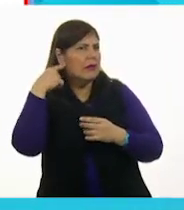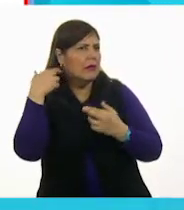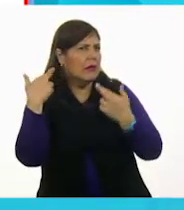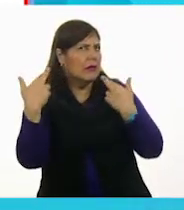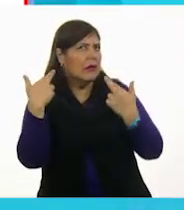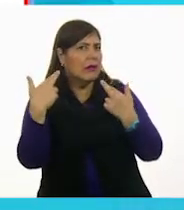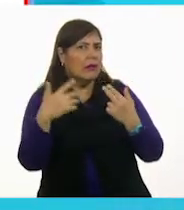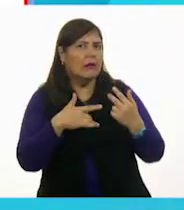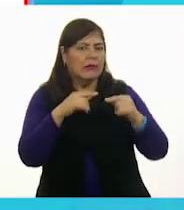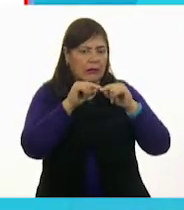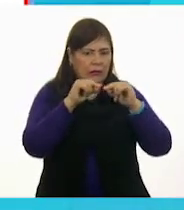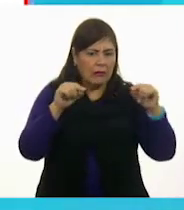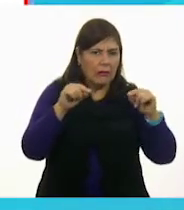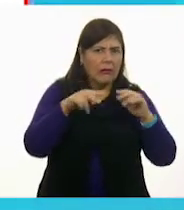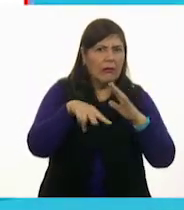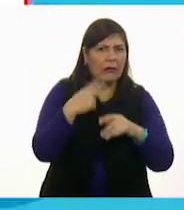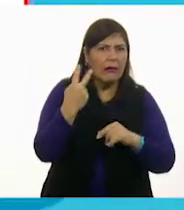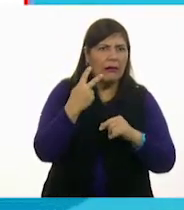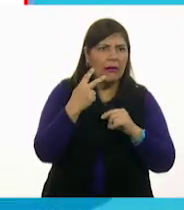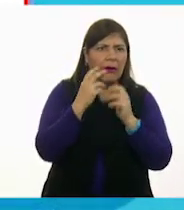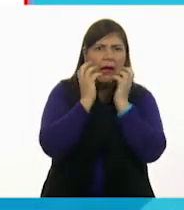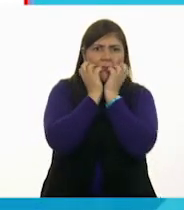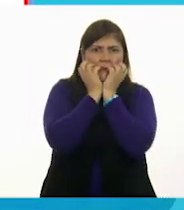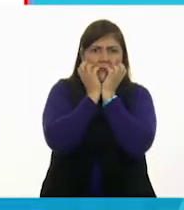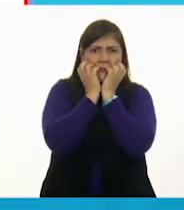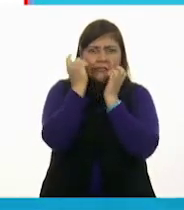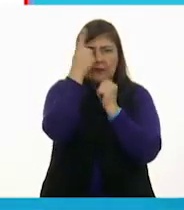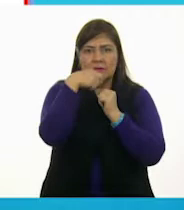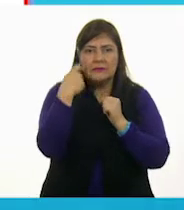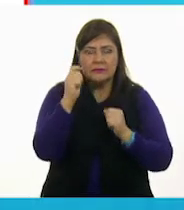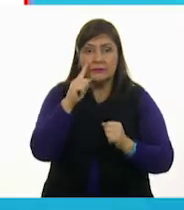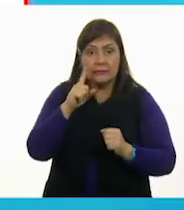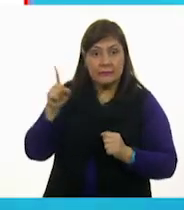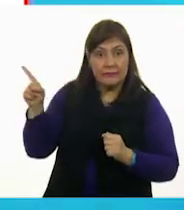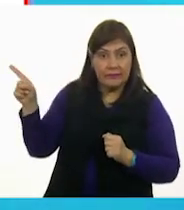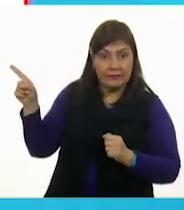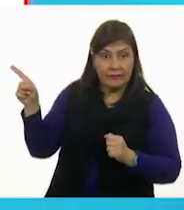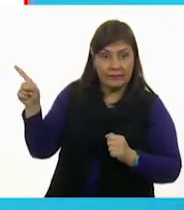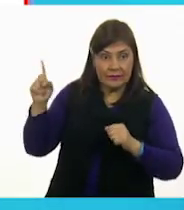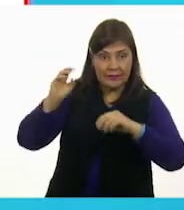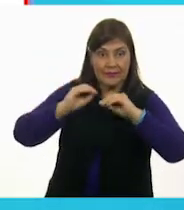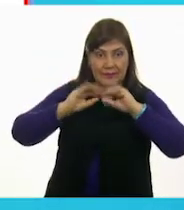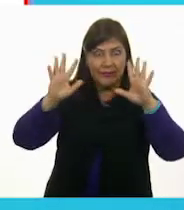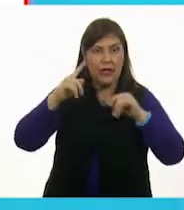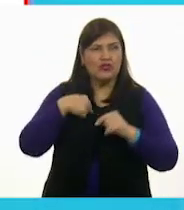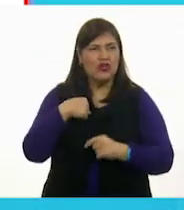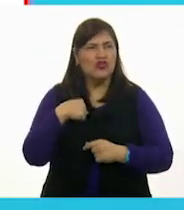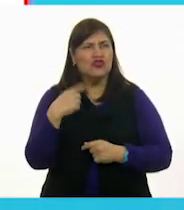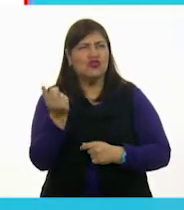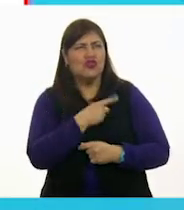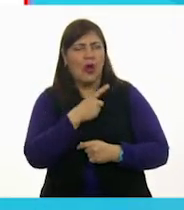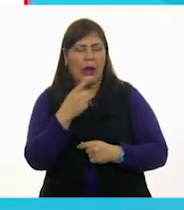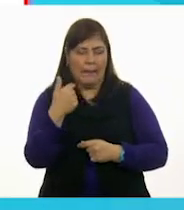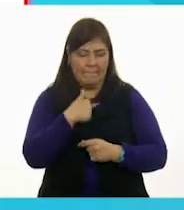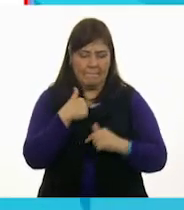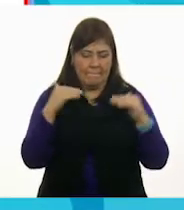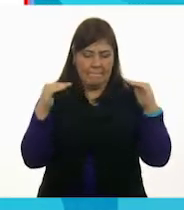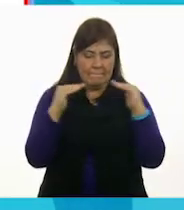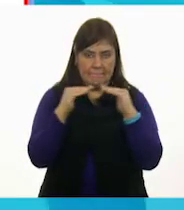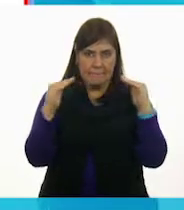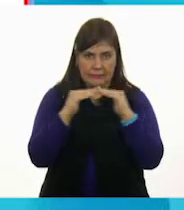Siento espacio, carita. A ver, el dibujo está muy claro. Estoy solo en mi casa